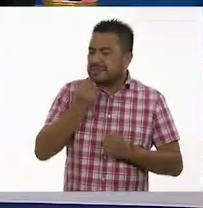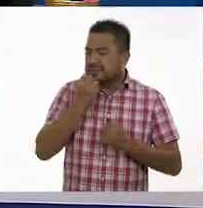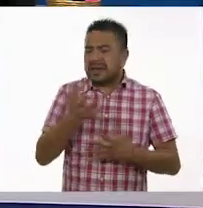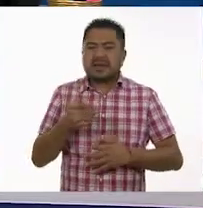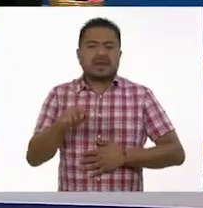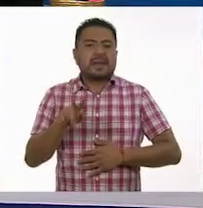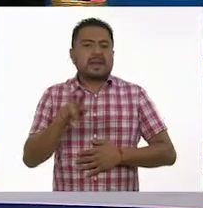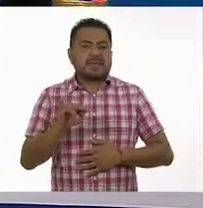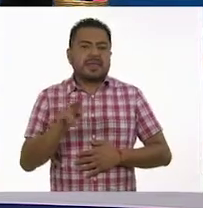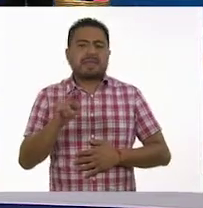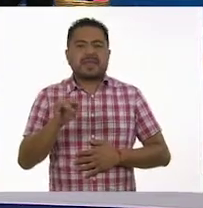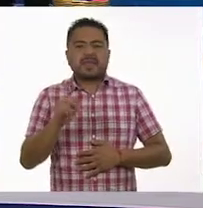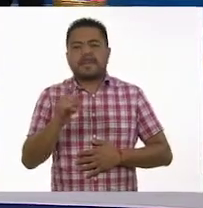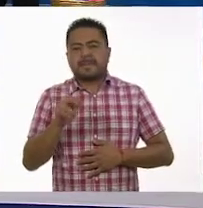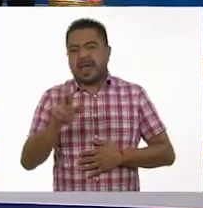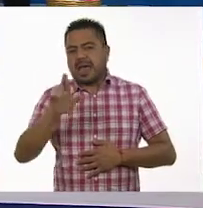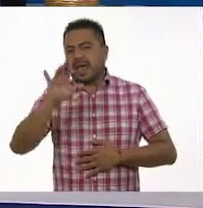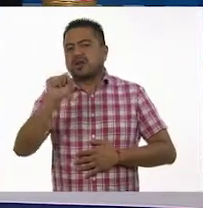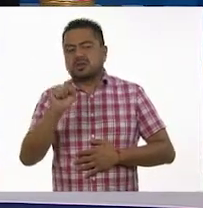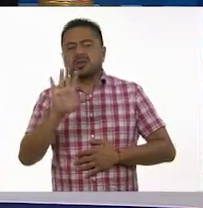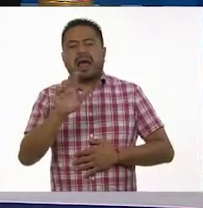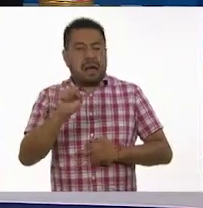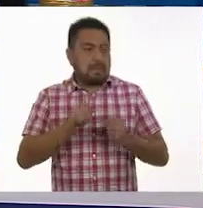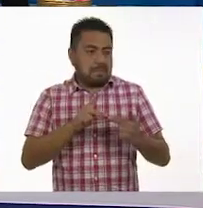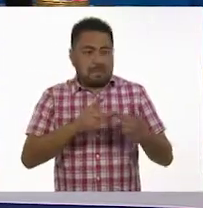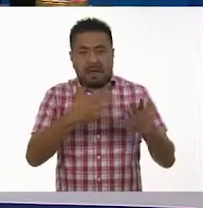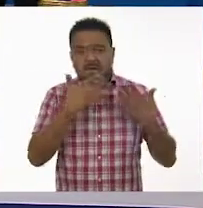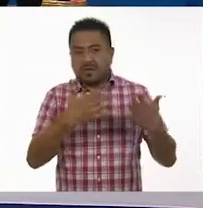Son vivíparos. Vivíparos, perfecto.